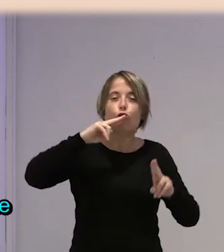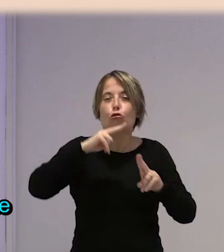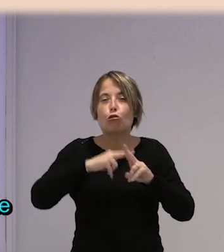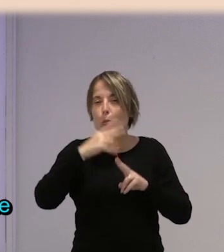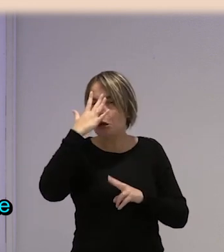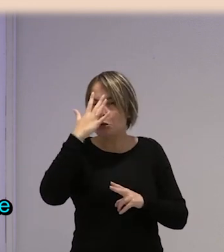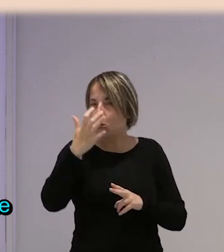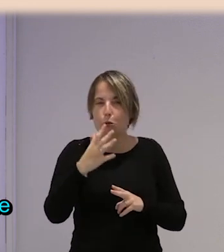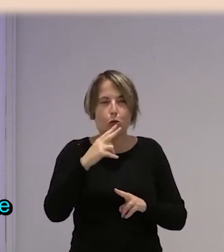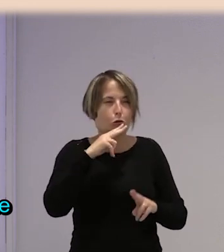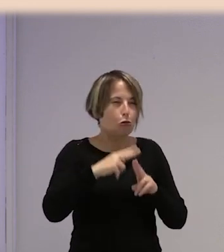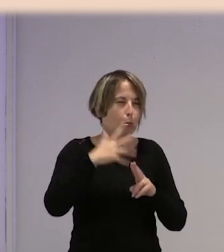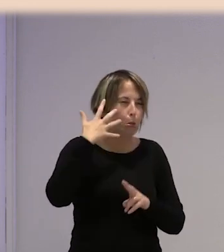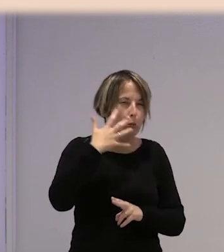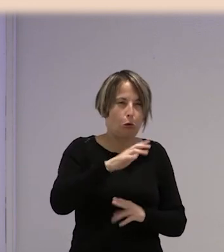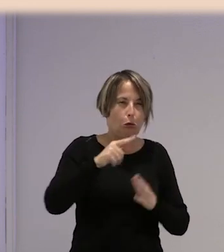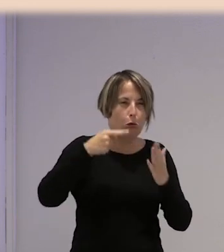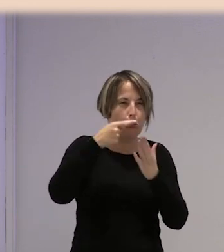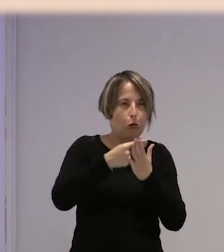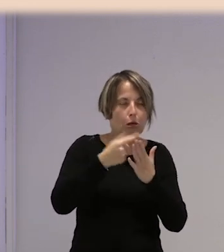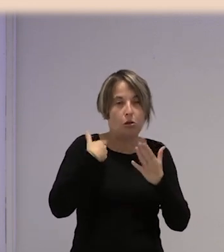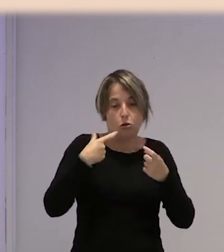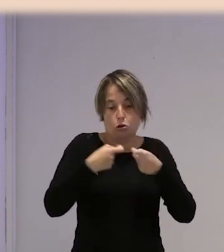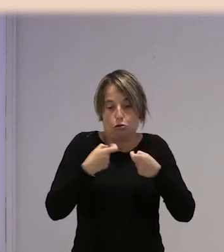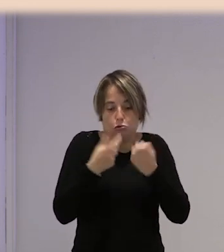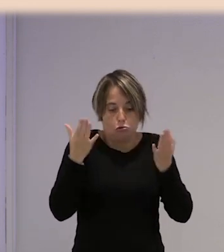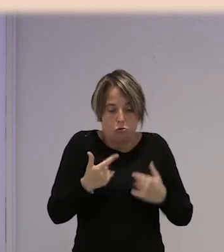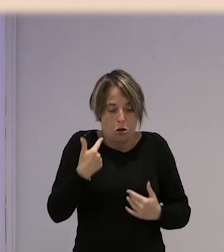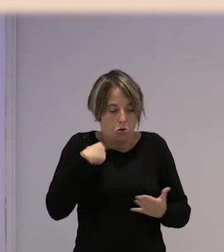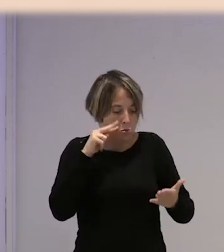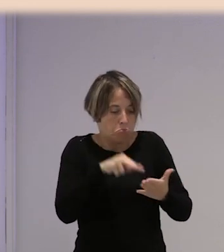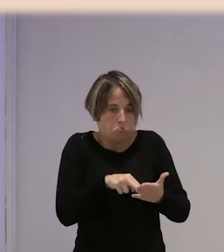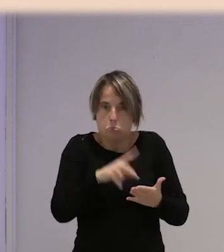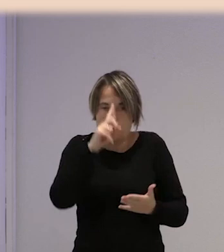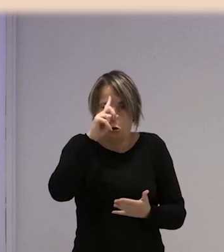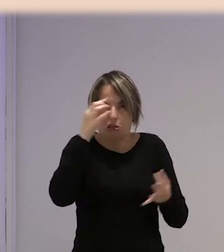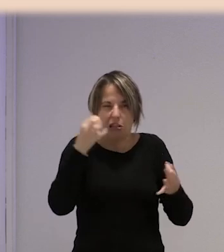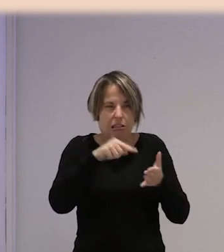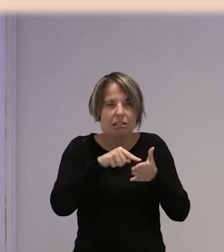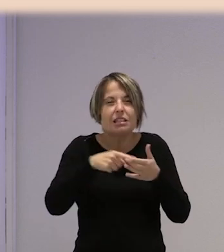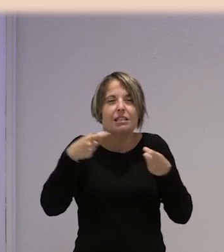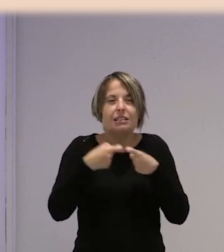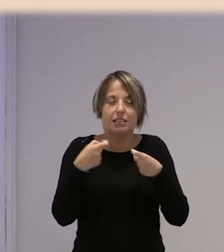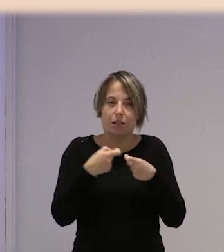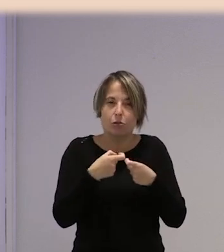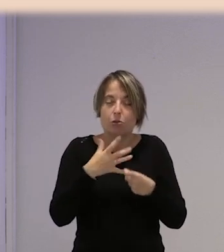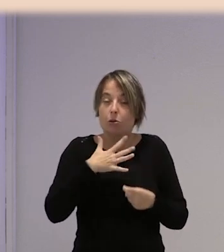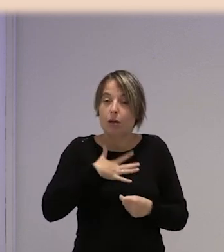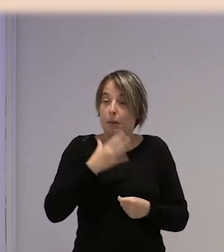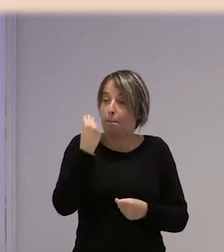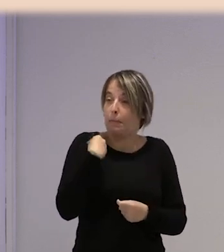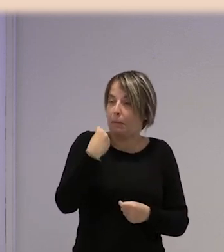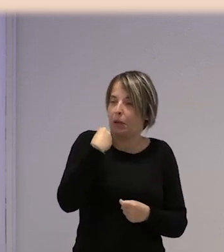acuerdo exactamente porque son nombres raros. Yo tengo seguro aquí y no reconocía esos seguros. De hecho, yo a mí me